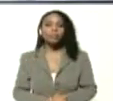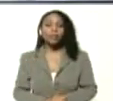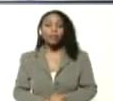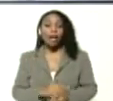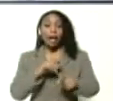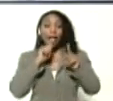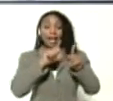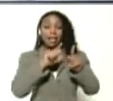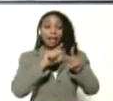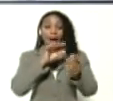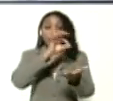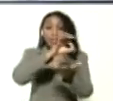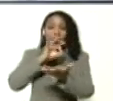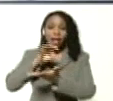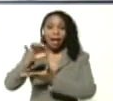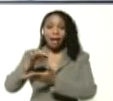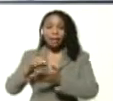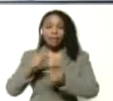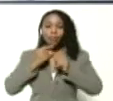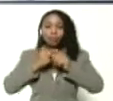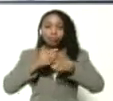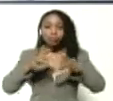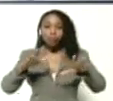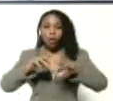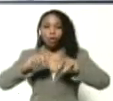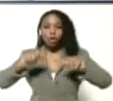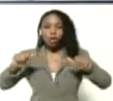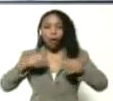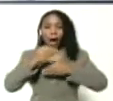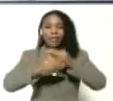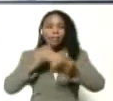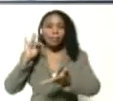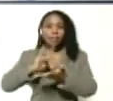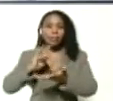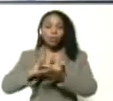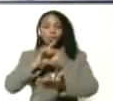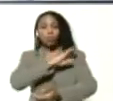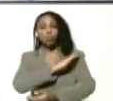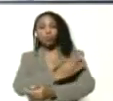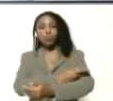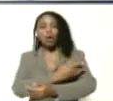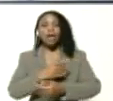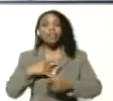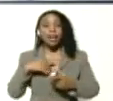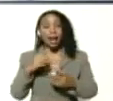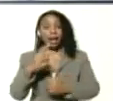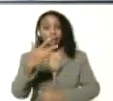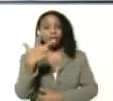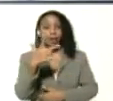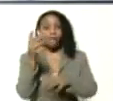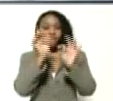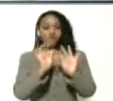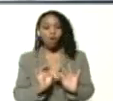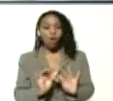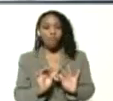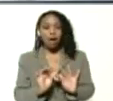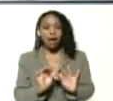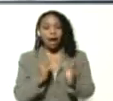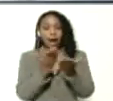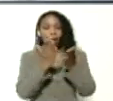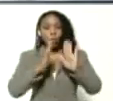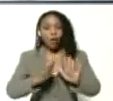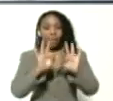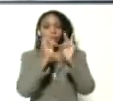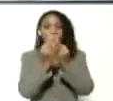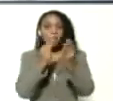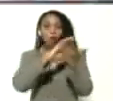estas estrategias que se despliegan en los territorios forman parte de la potencia, de la trilogía, escuela, familia